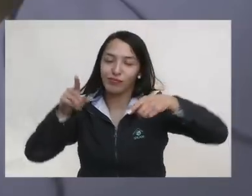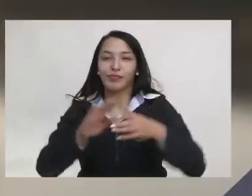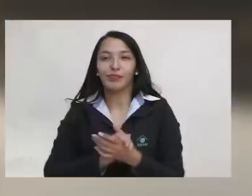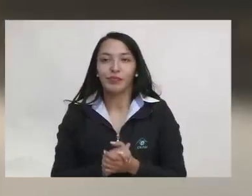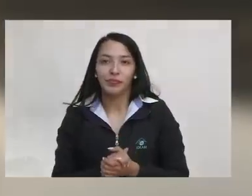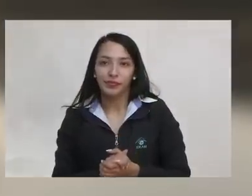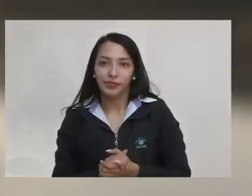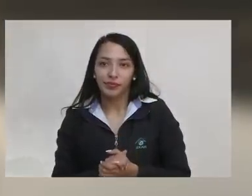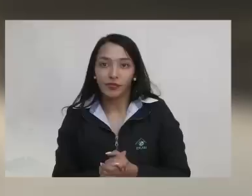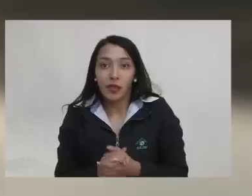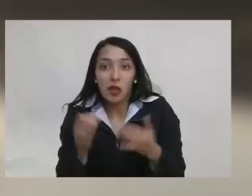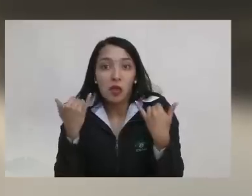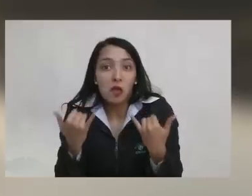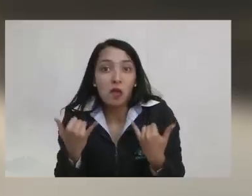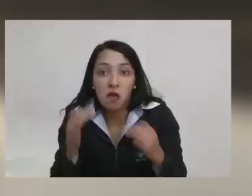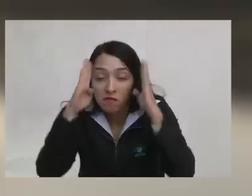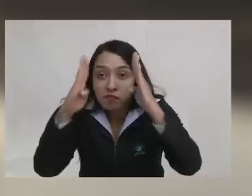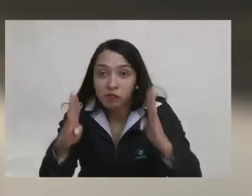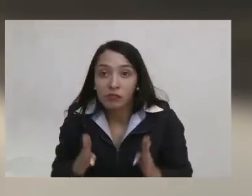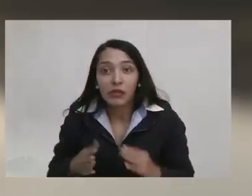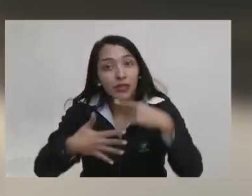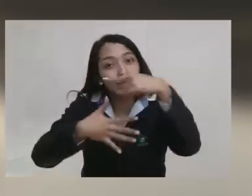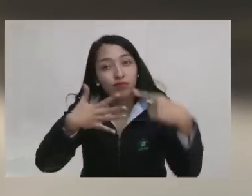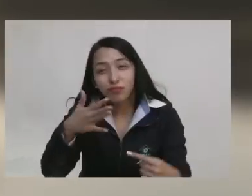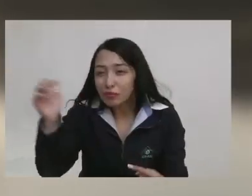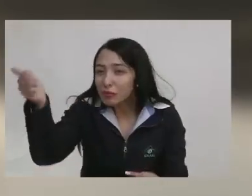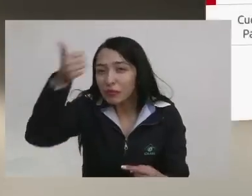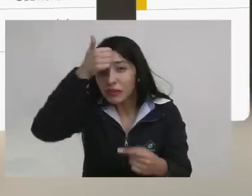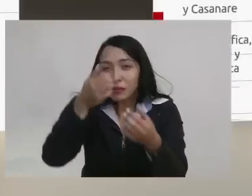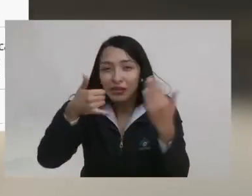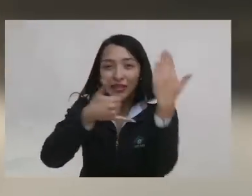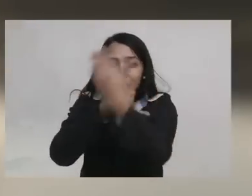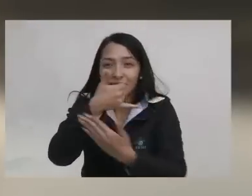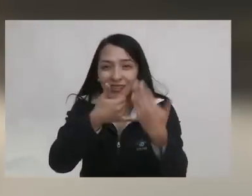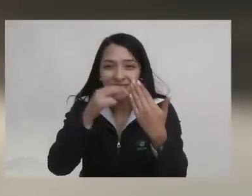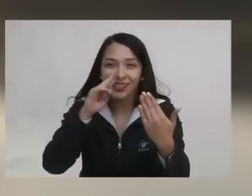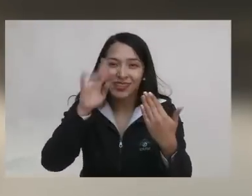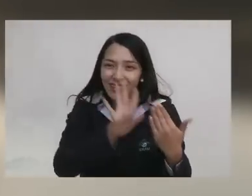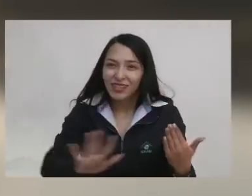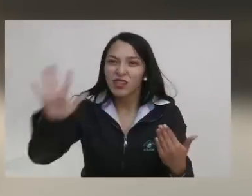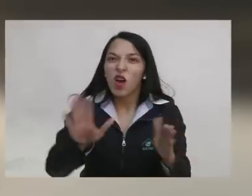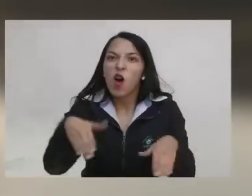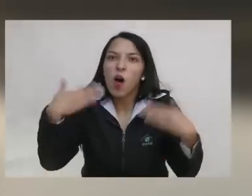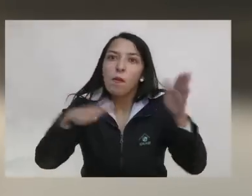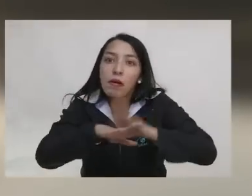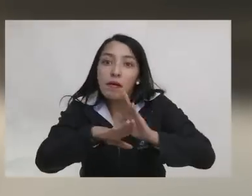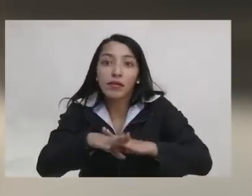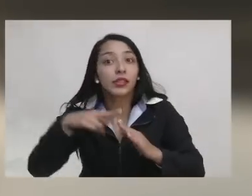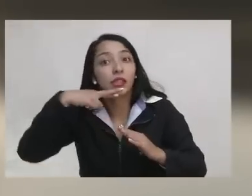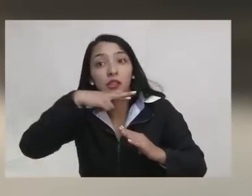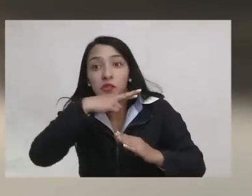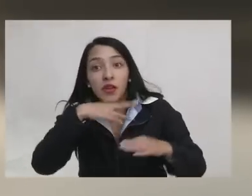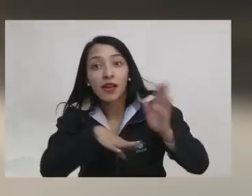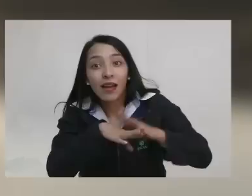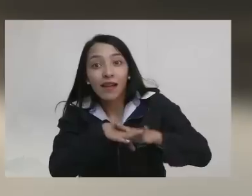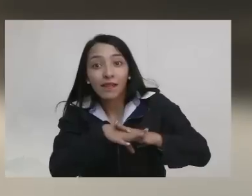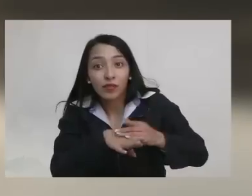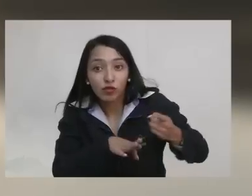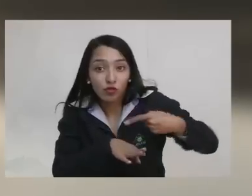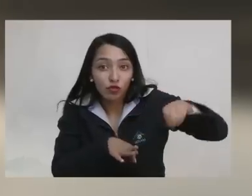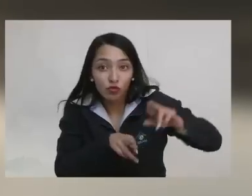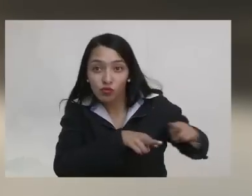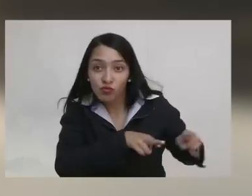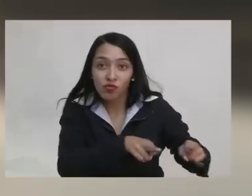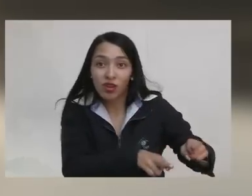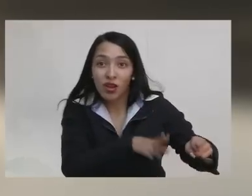Ahora, mucha atención a las principales alertas para hoy a nivel nacional. Alerta roja por niveles altos en la cuenca alta y media del